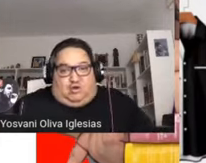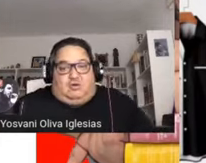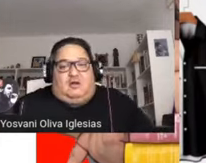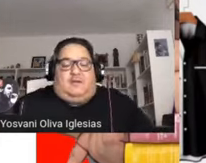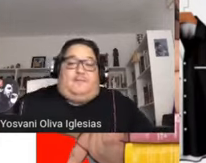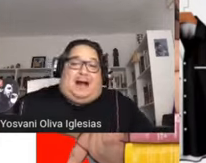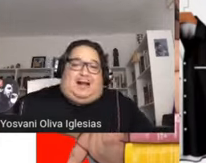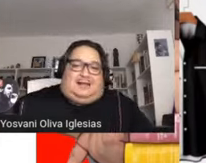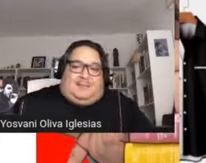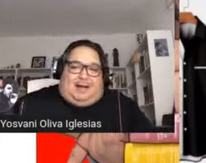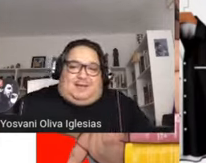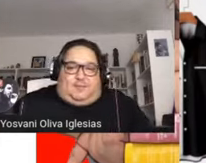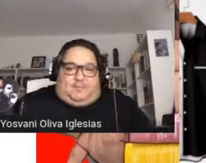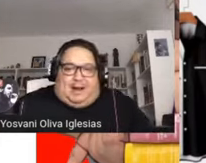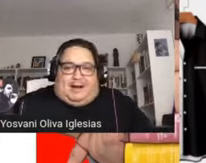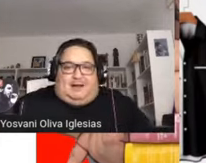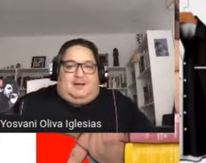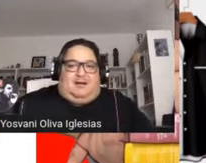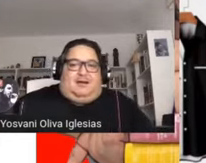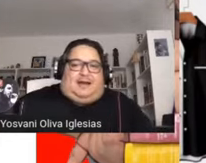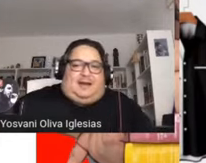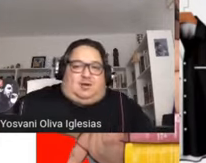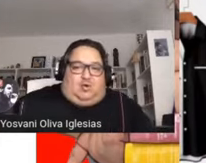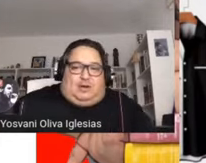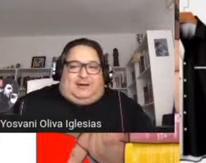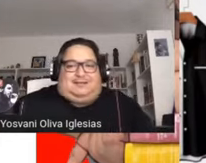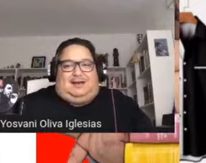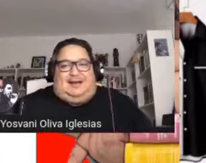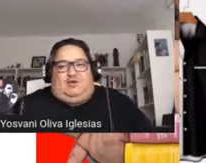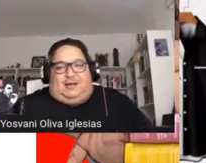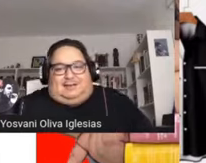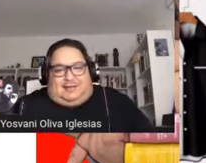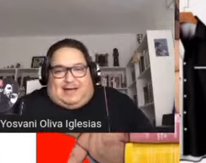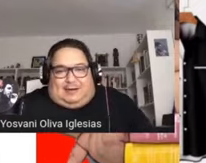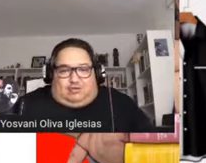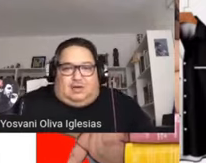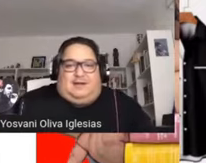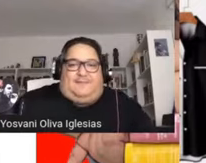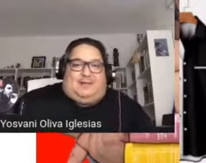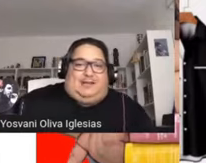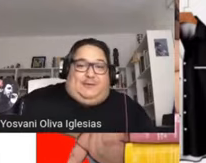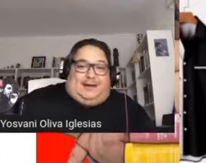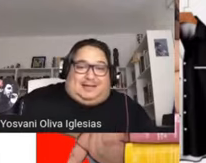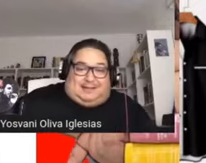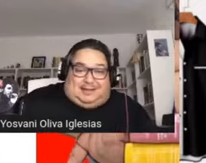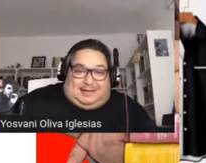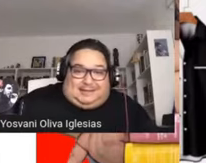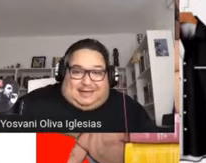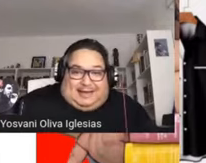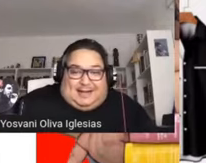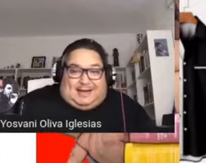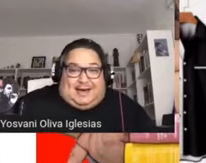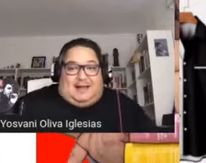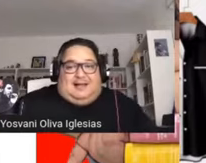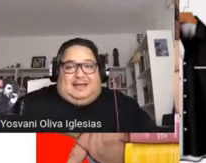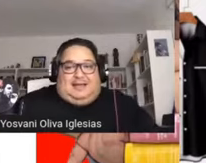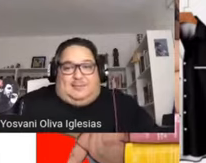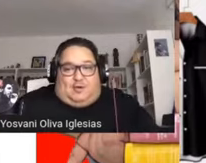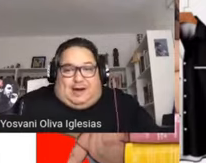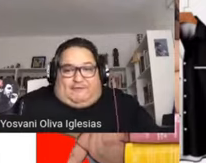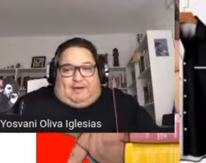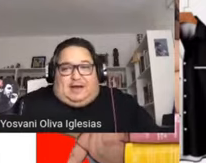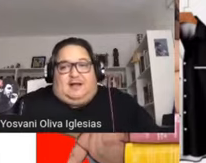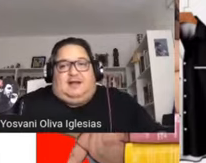esa población mal llamada hispana que incluye a brasileños y antillanos de diversa ascendencia étnica